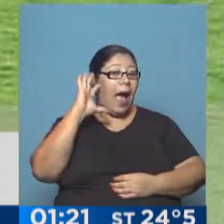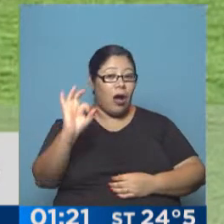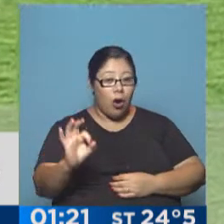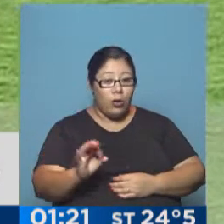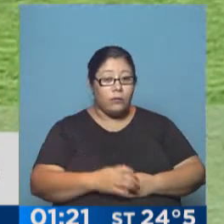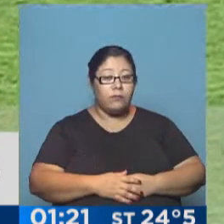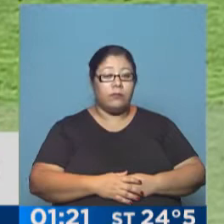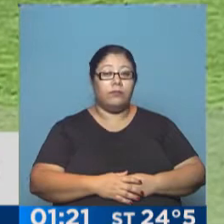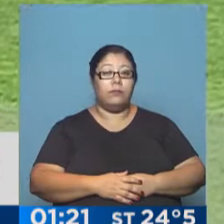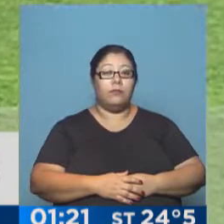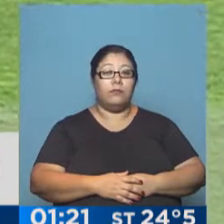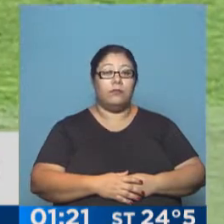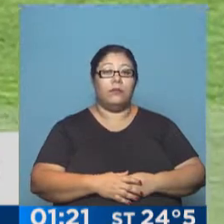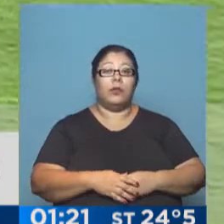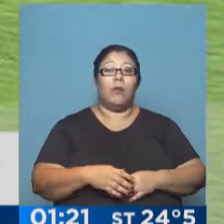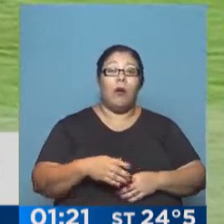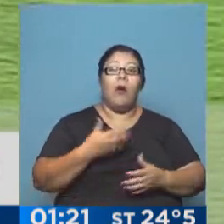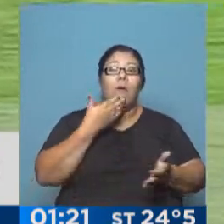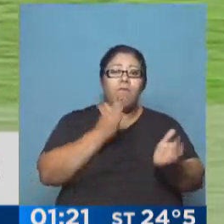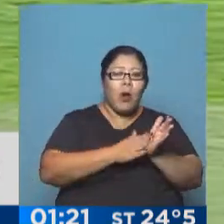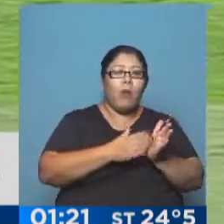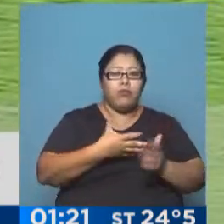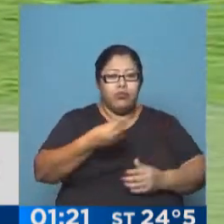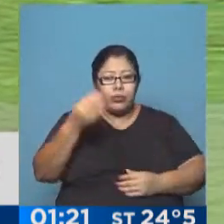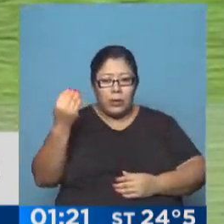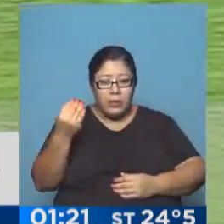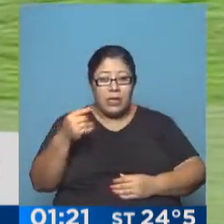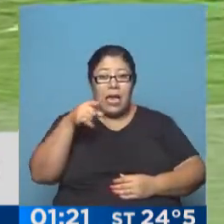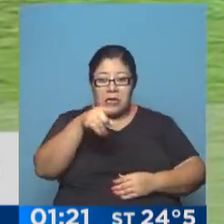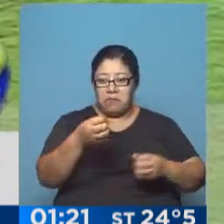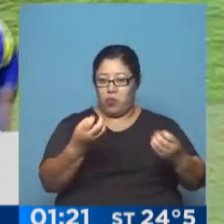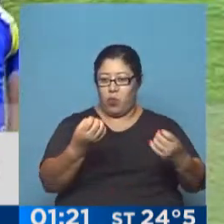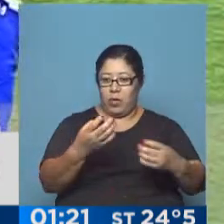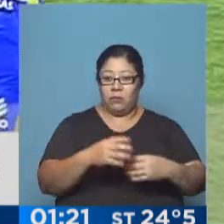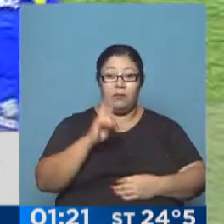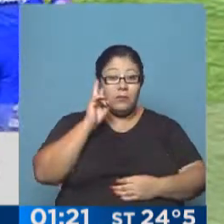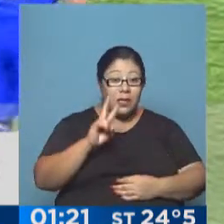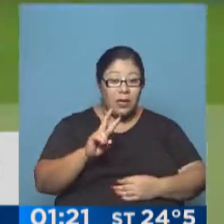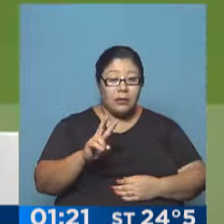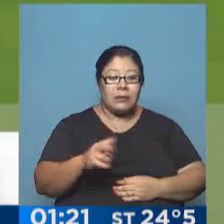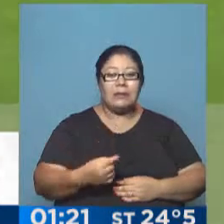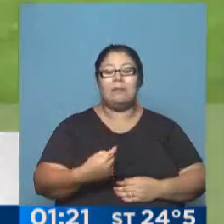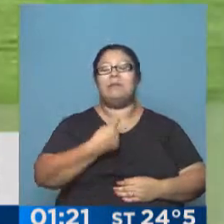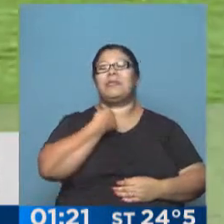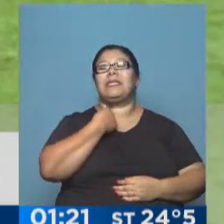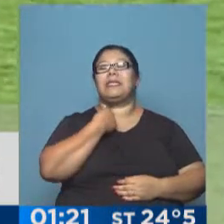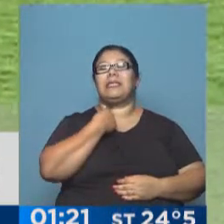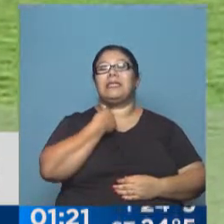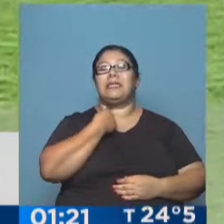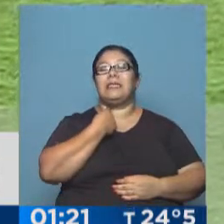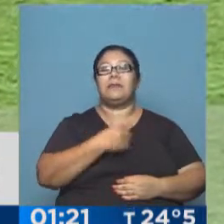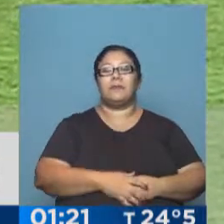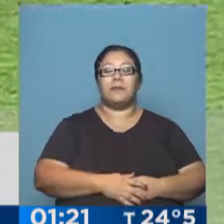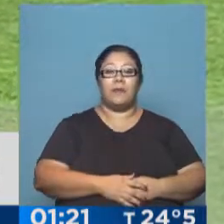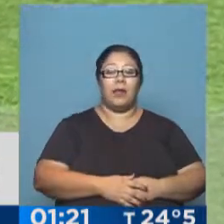aquel Gago que fue en algún momento. Lo intentó varias veces en el partido. Este le salió bastante bien. Fíjate cómo lo deja pagando allí. Termina pegando las dos